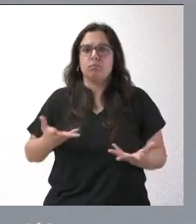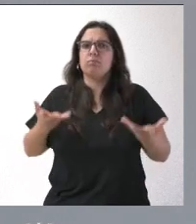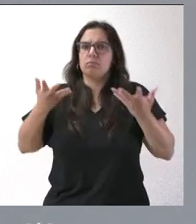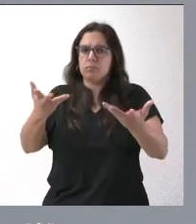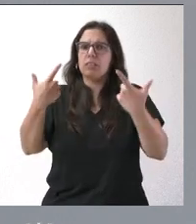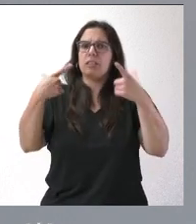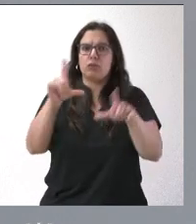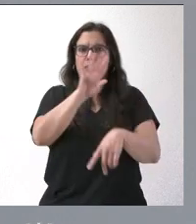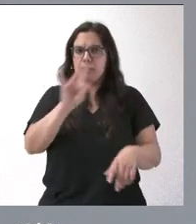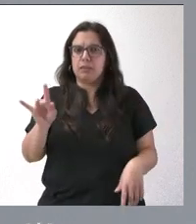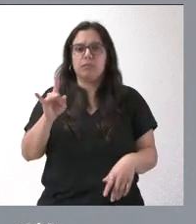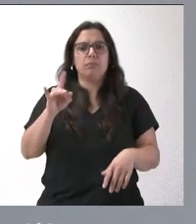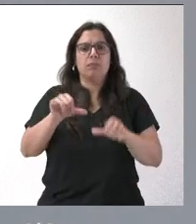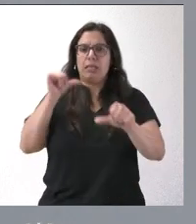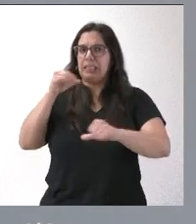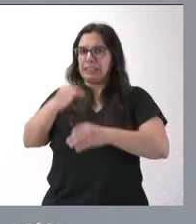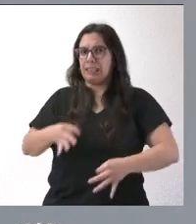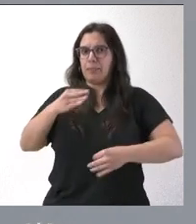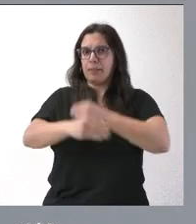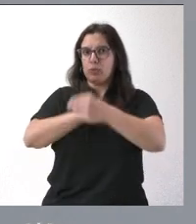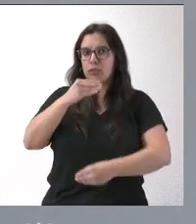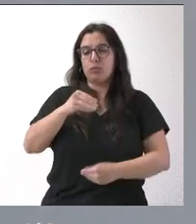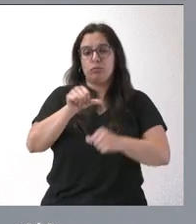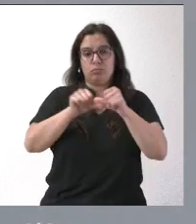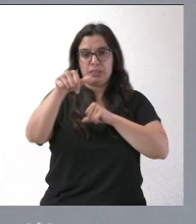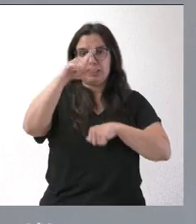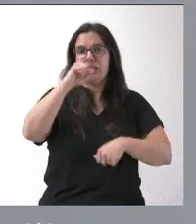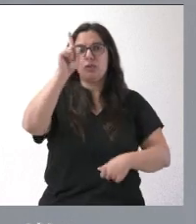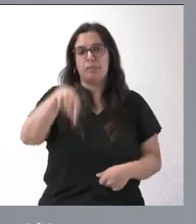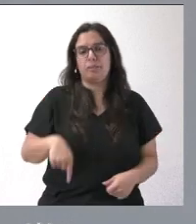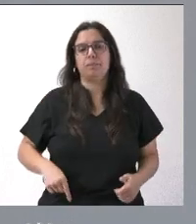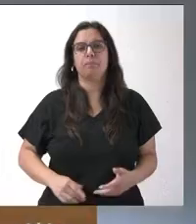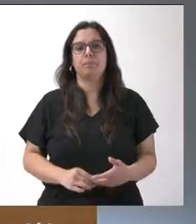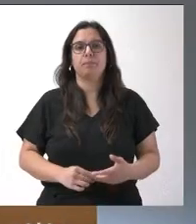sector, lo hemos hecho siempre, y también lo vamos a hacer en este año de 2023.